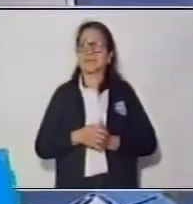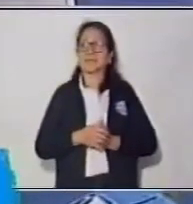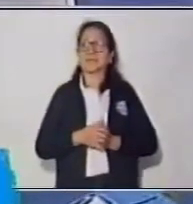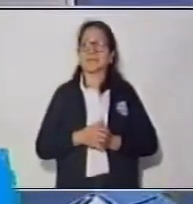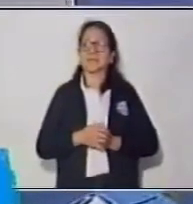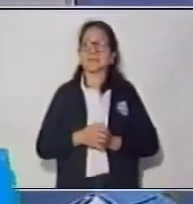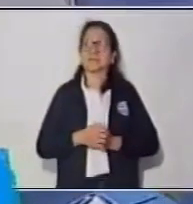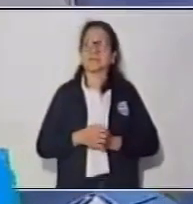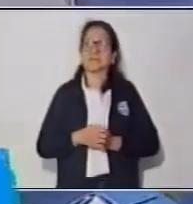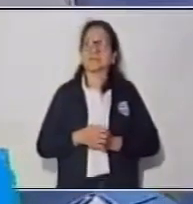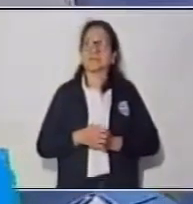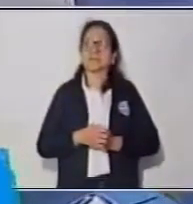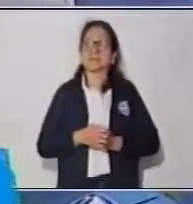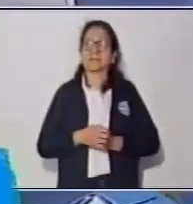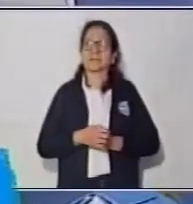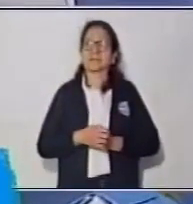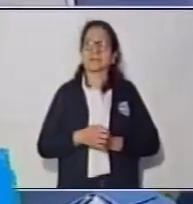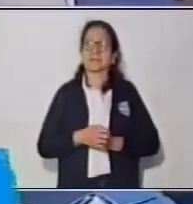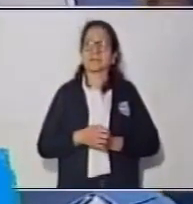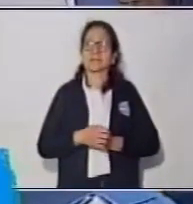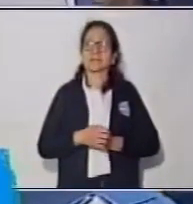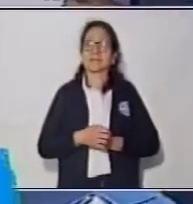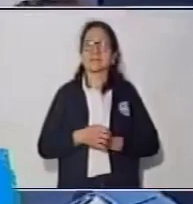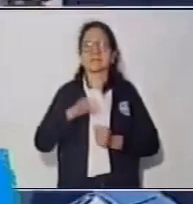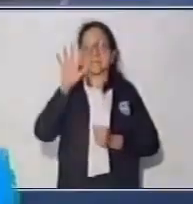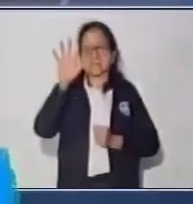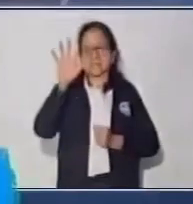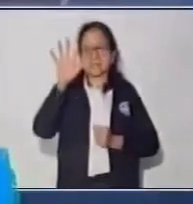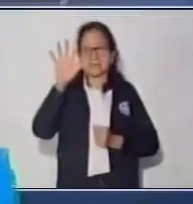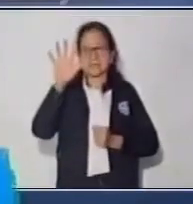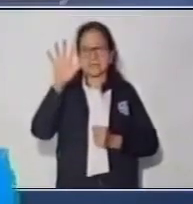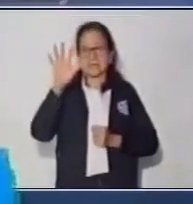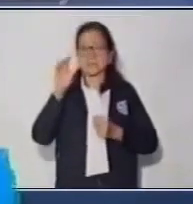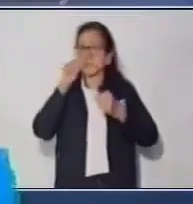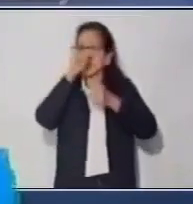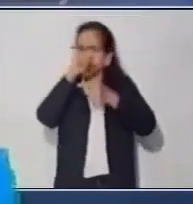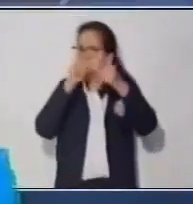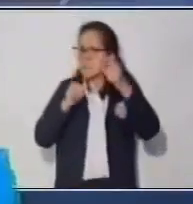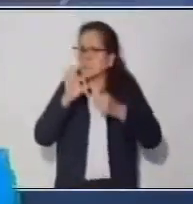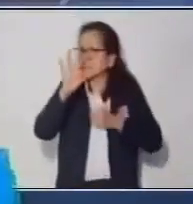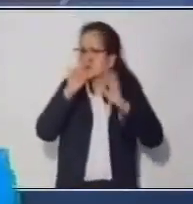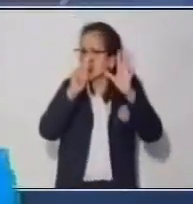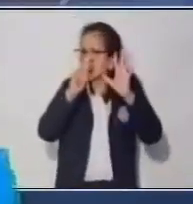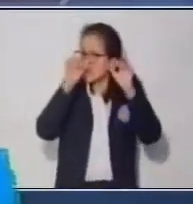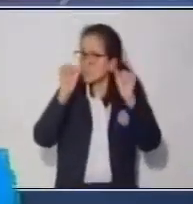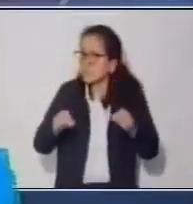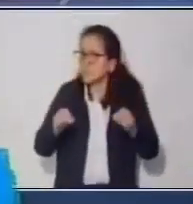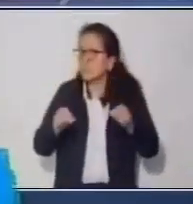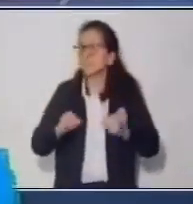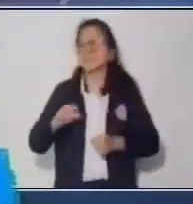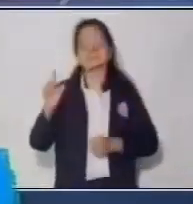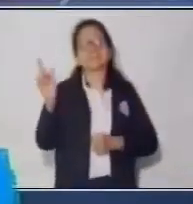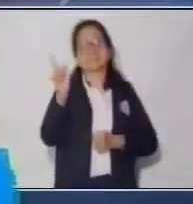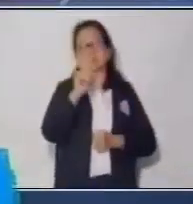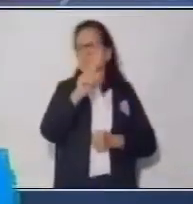Luego, indicamos que el 5 es divisible dentro de 36. No.